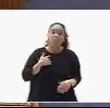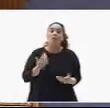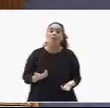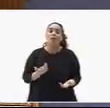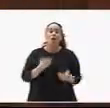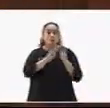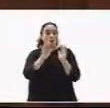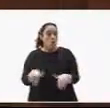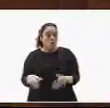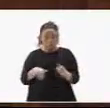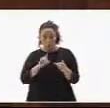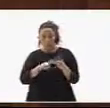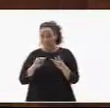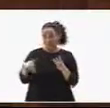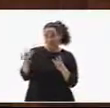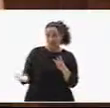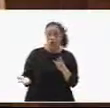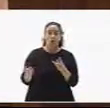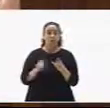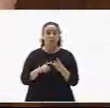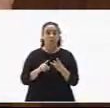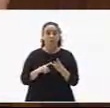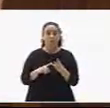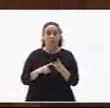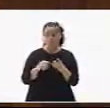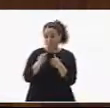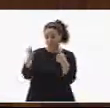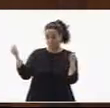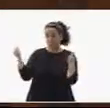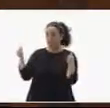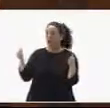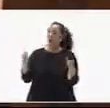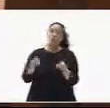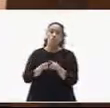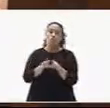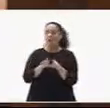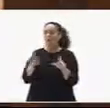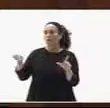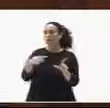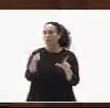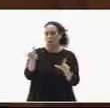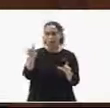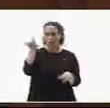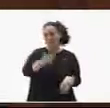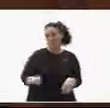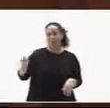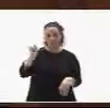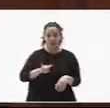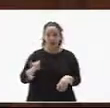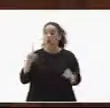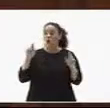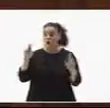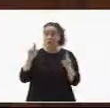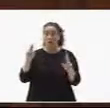este tercer regalo, un mapa de Canarias. Esperamos que ponga este mapa